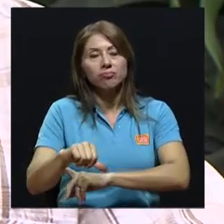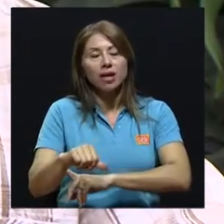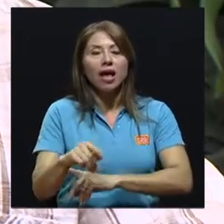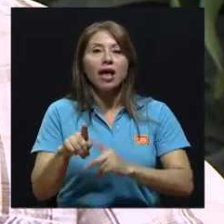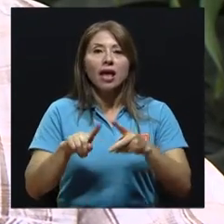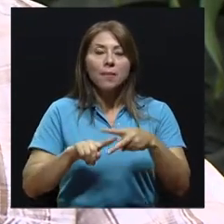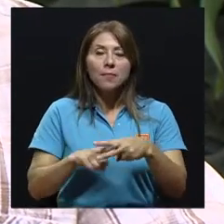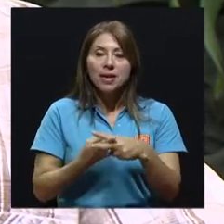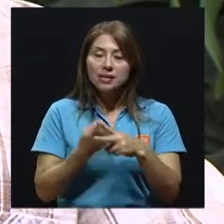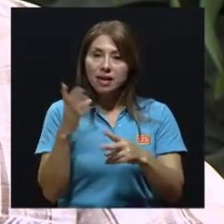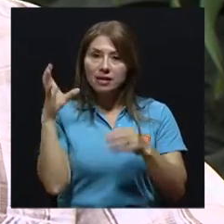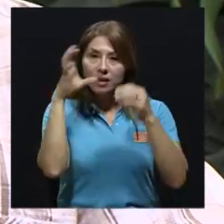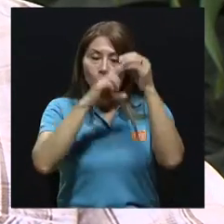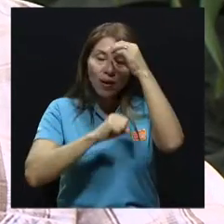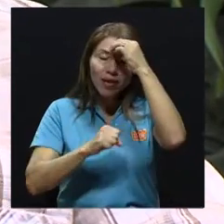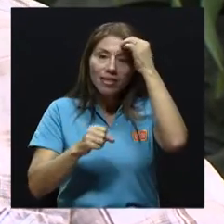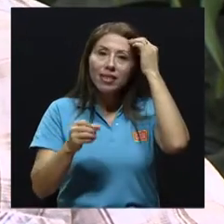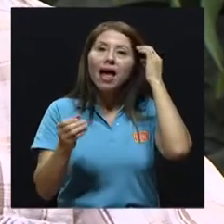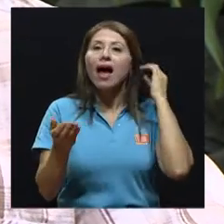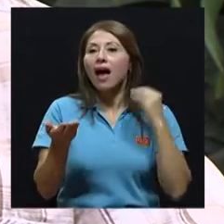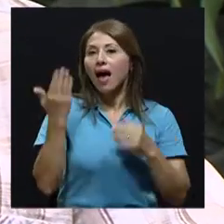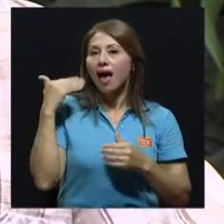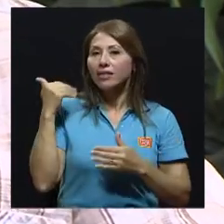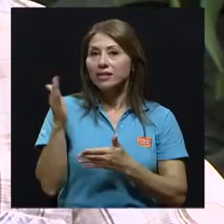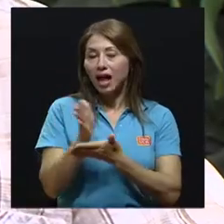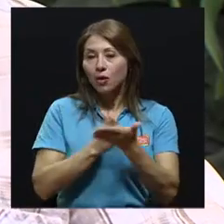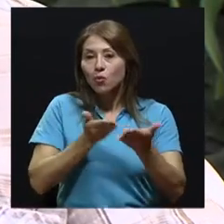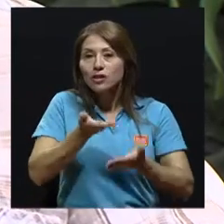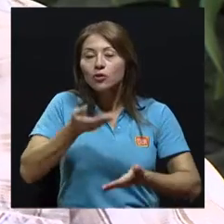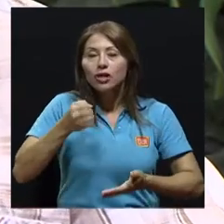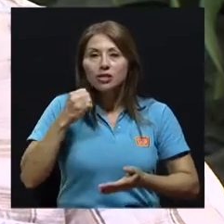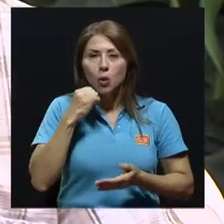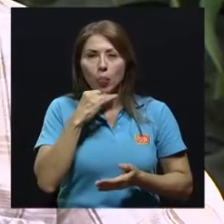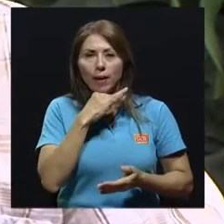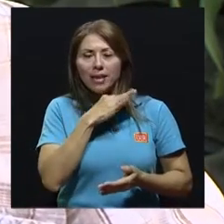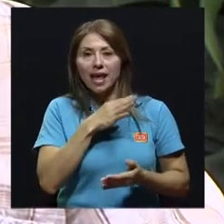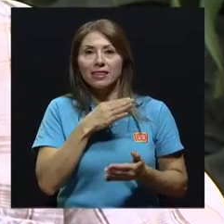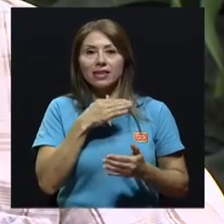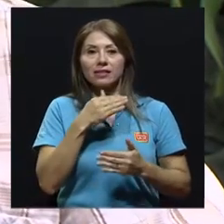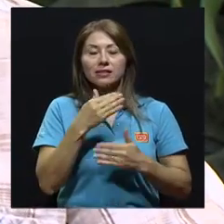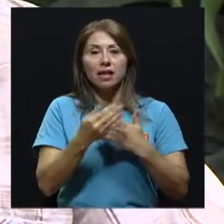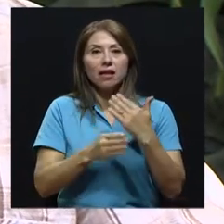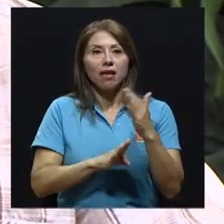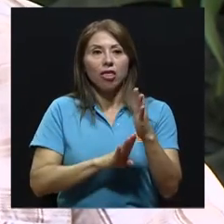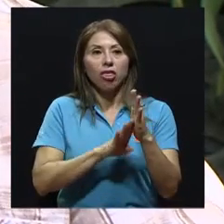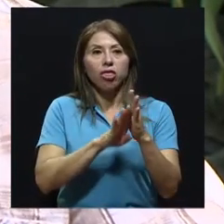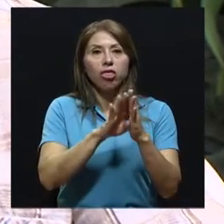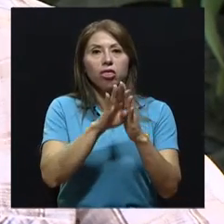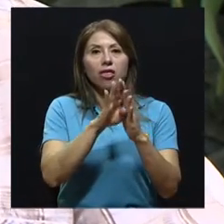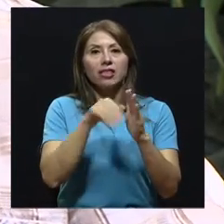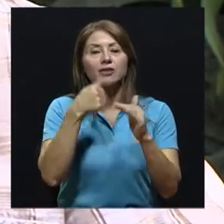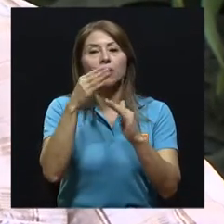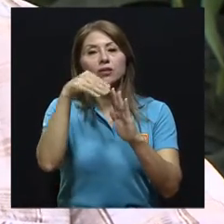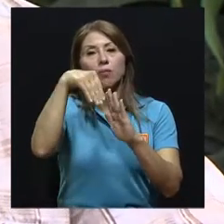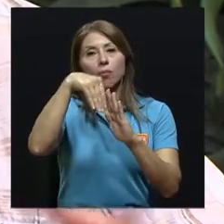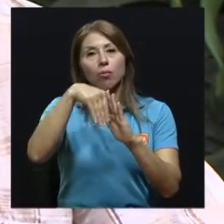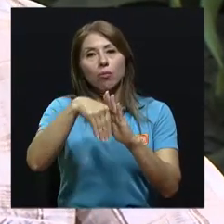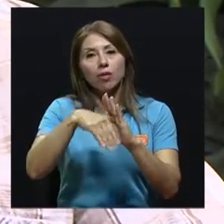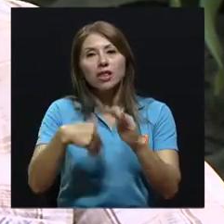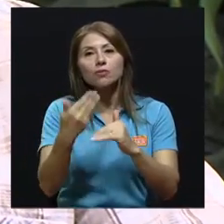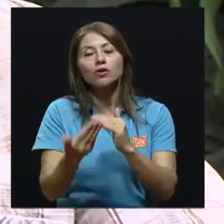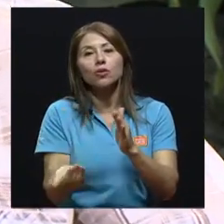tendencias donde algunos contaminantes que habían bajado empiezan otra vez a subir. ¿Contaminantes como cuáles? Bueno, contaminantes del aire hay